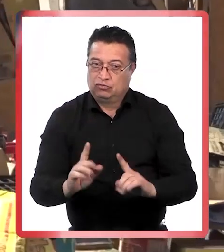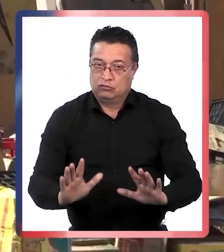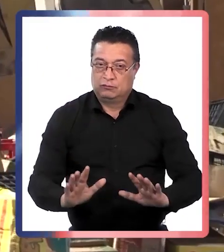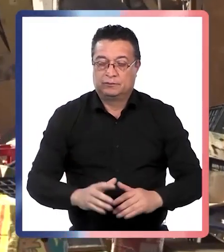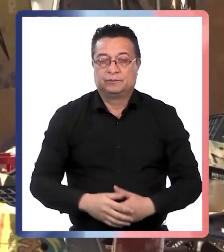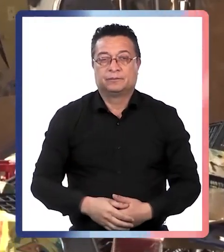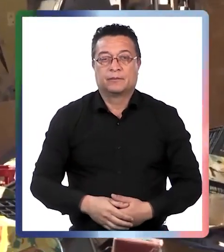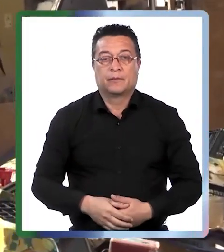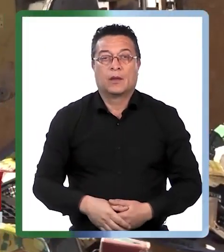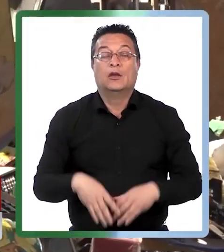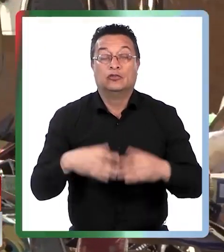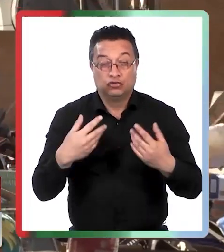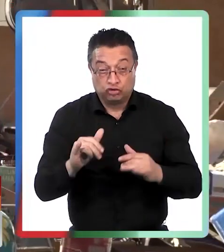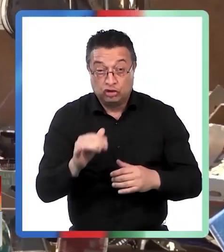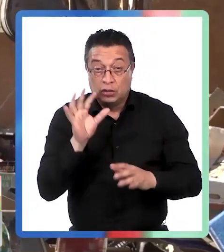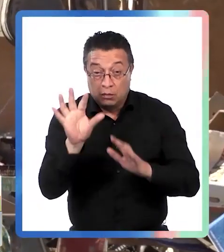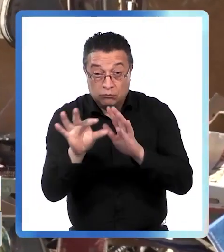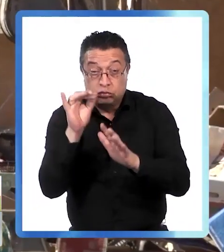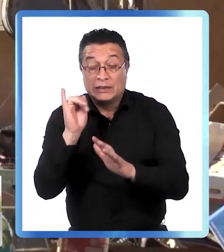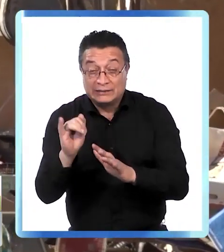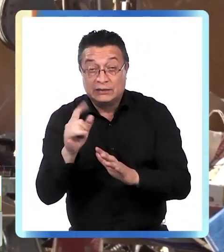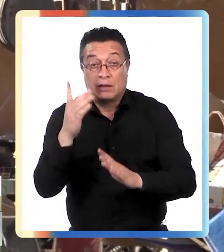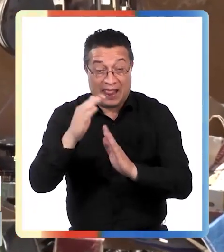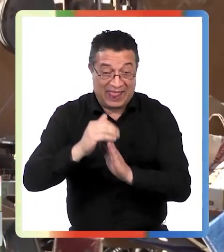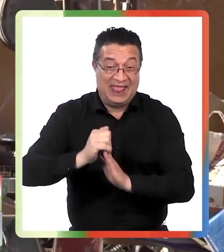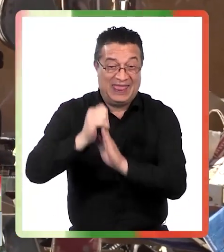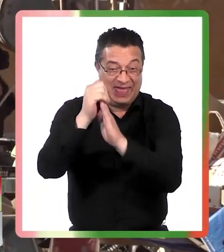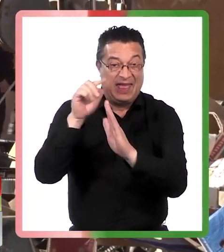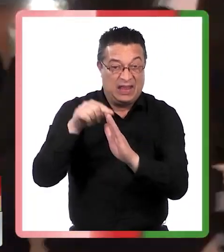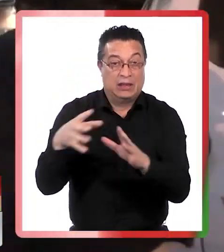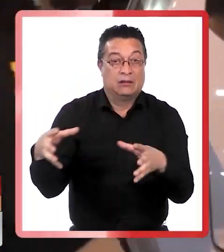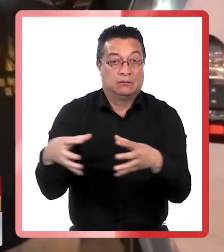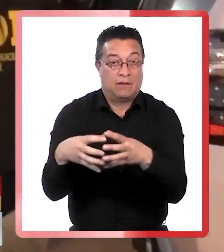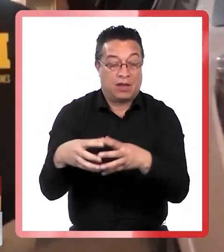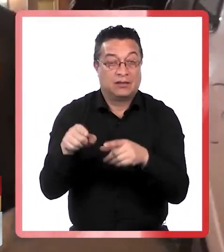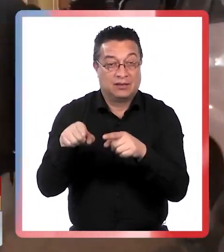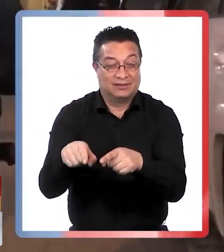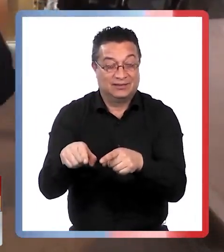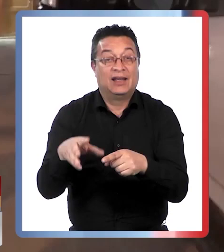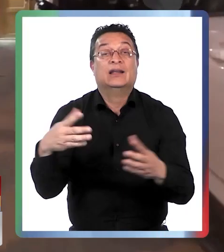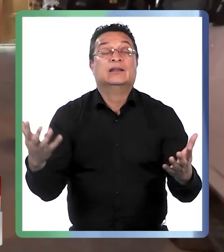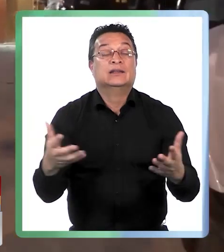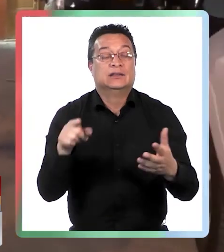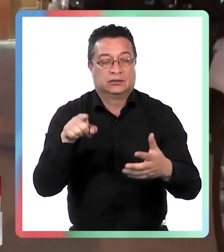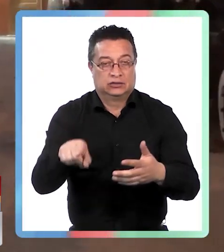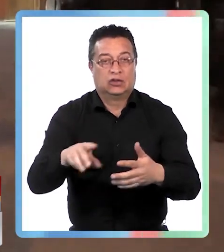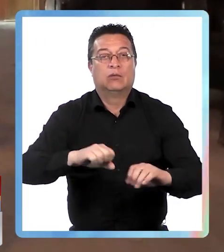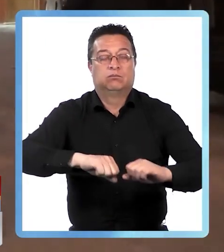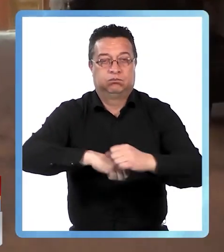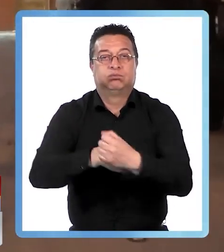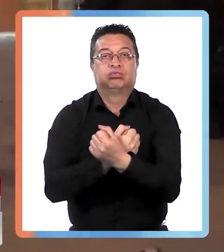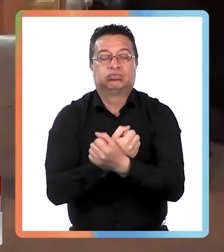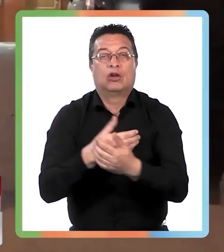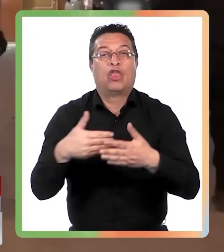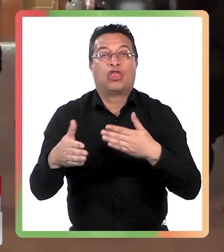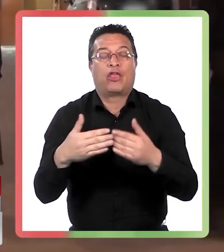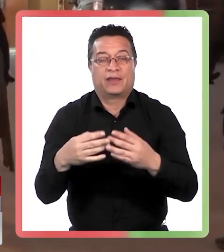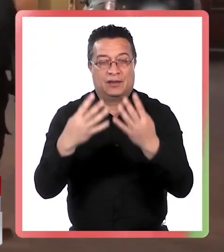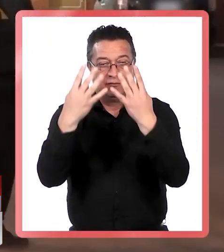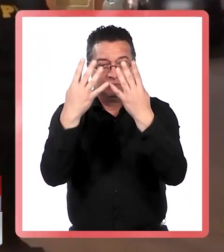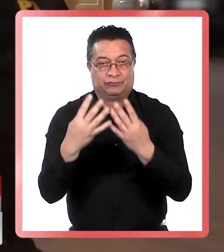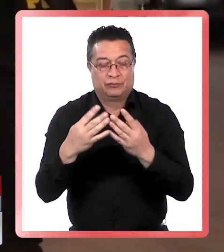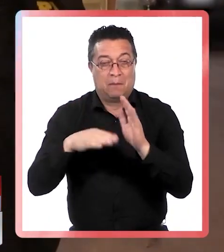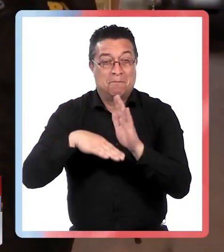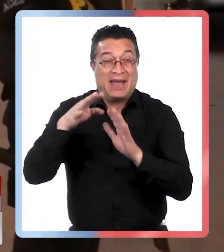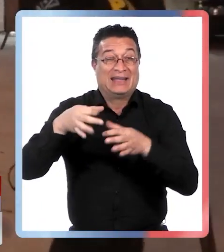investigación. Sí se conoció que el líder de una de las bandas vinculadas a esta organización está recluido en la Cárcel